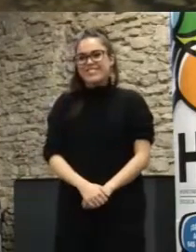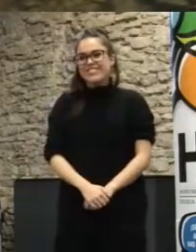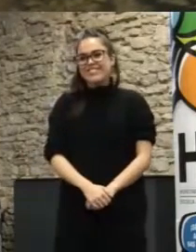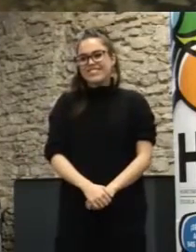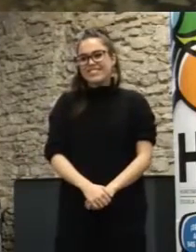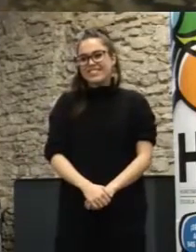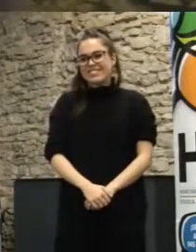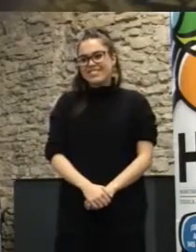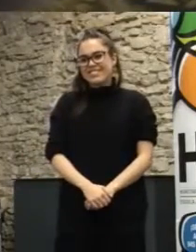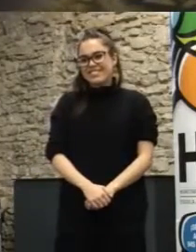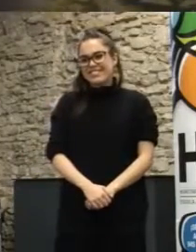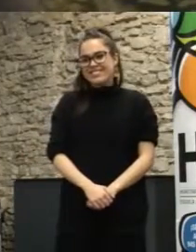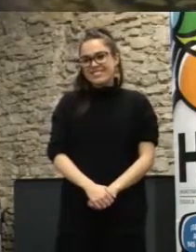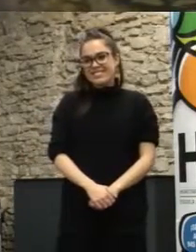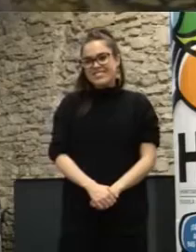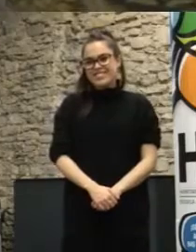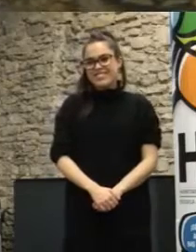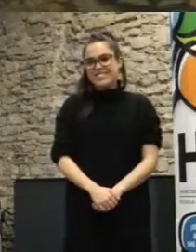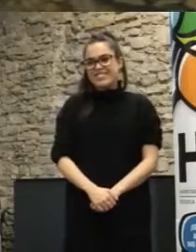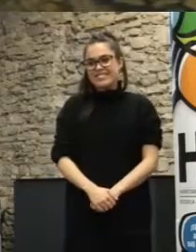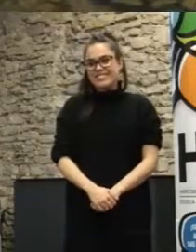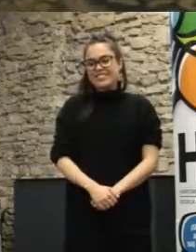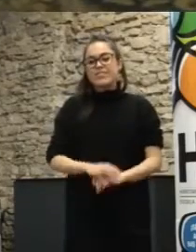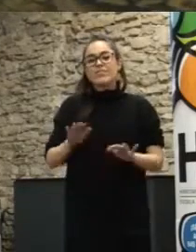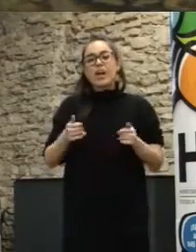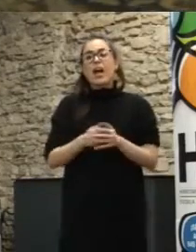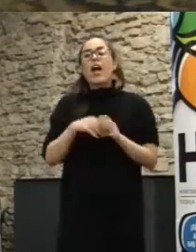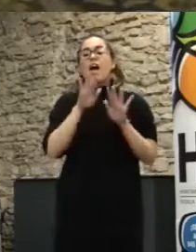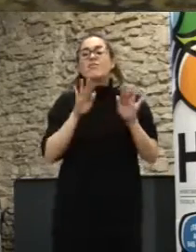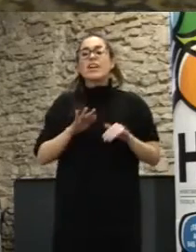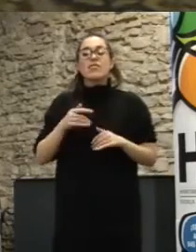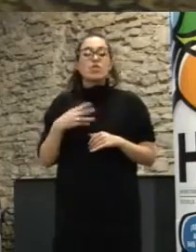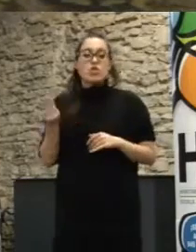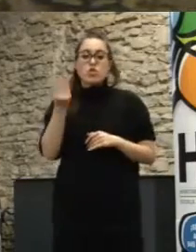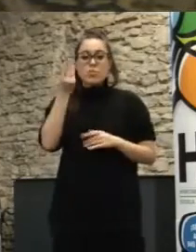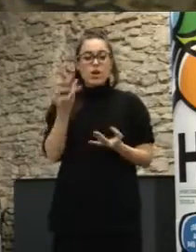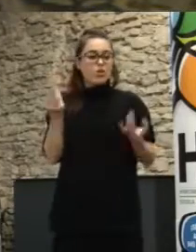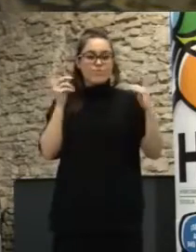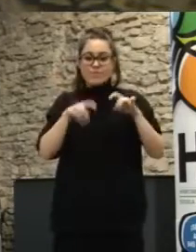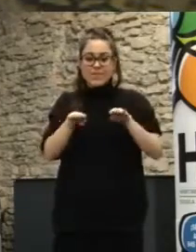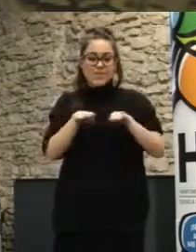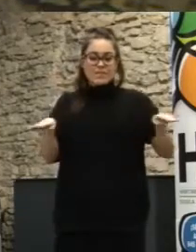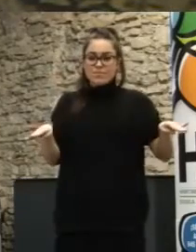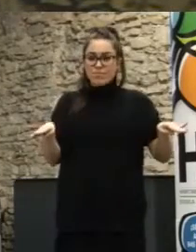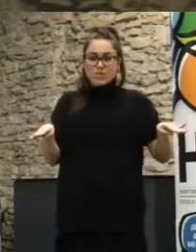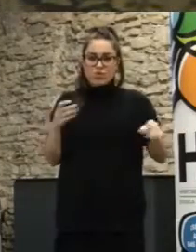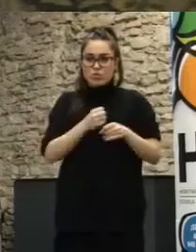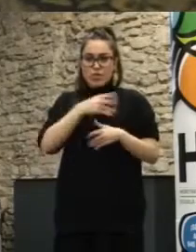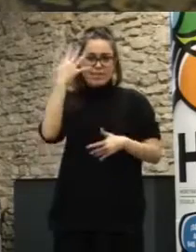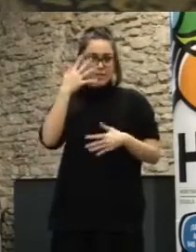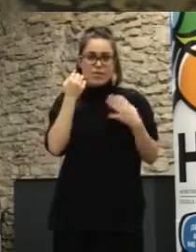Quiero decir lo que hay que fomentar son los espacios y el espacio desde luego no es un despacho de una administración en un edificio público